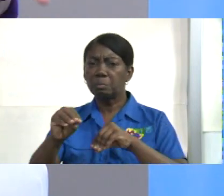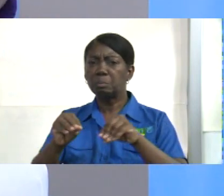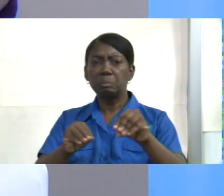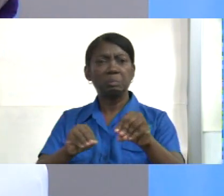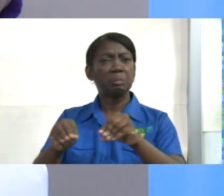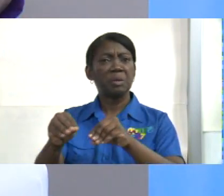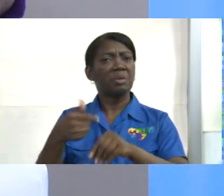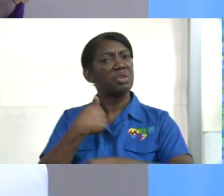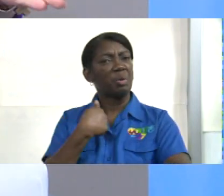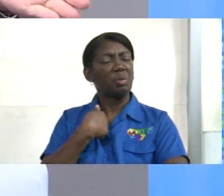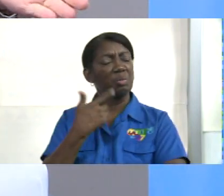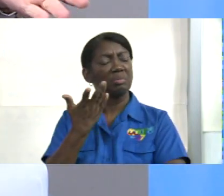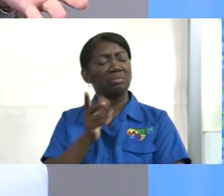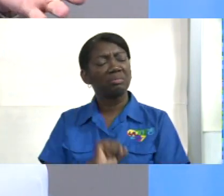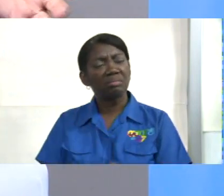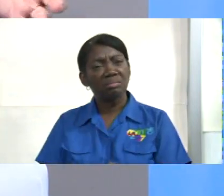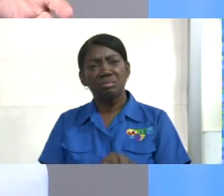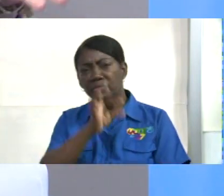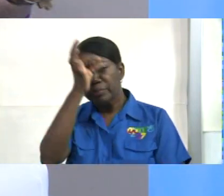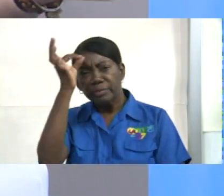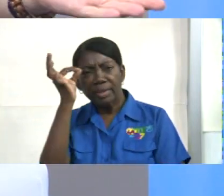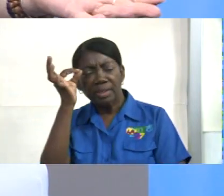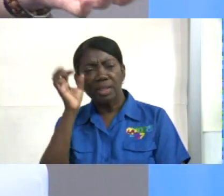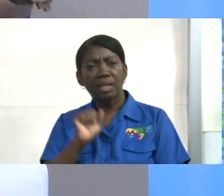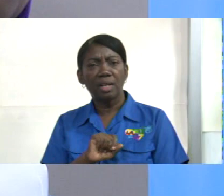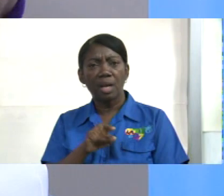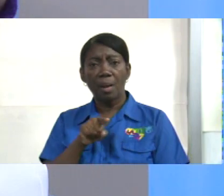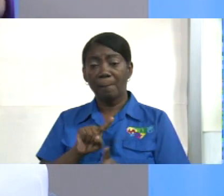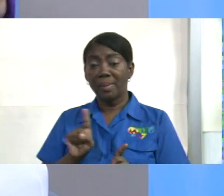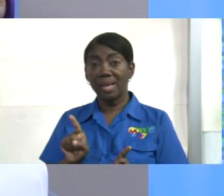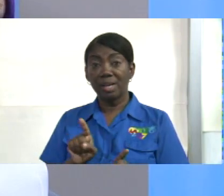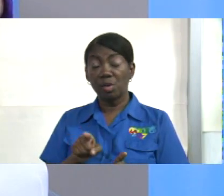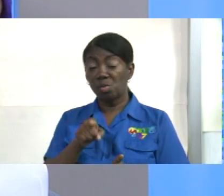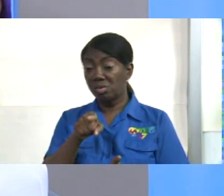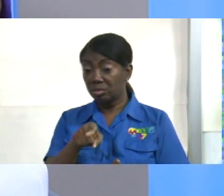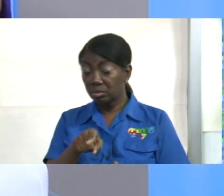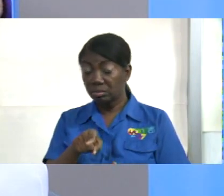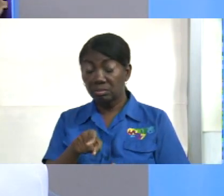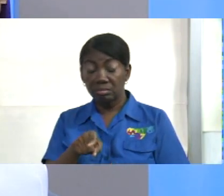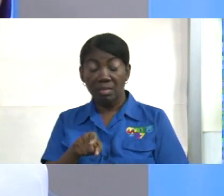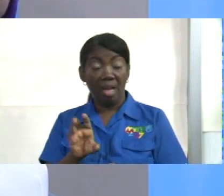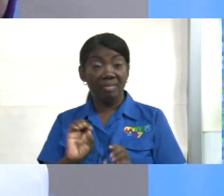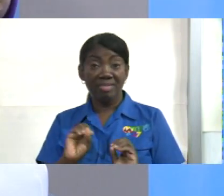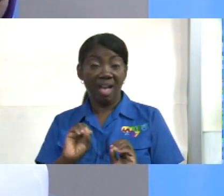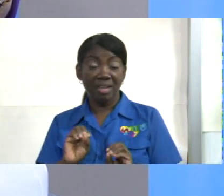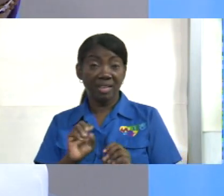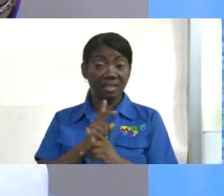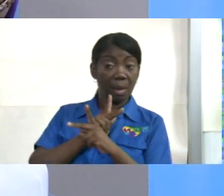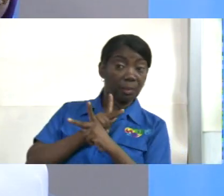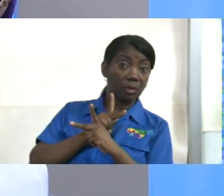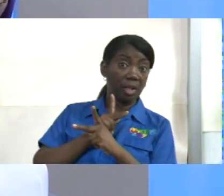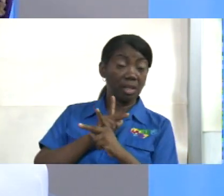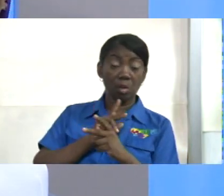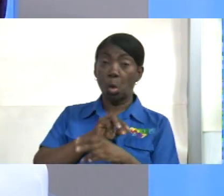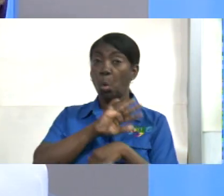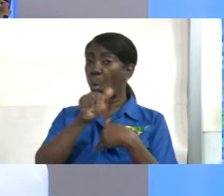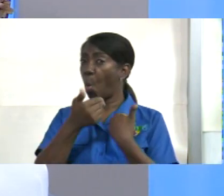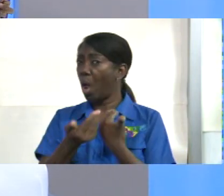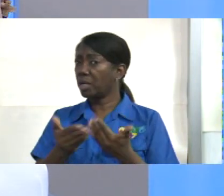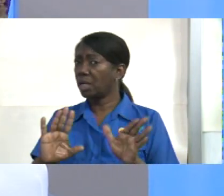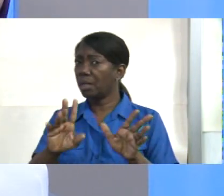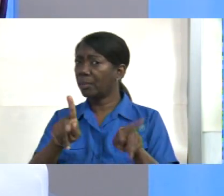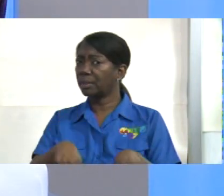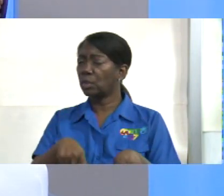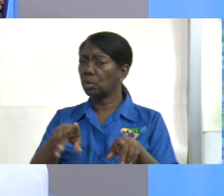nadie está como decimos nosotros exento de adquirir una condición así y como queremos entonces tener la vida